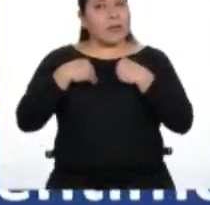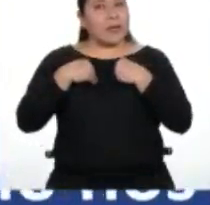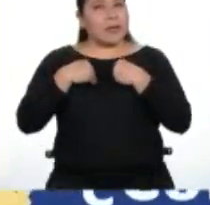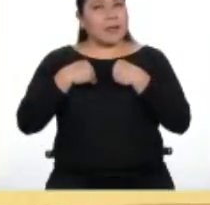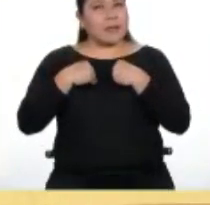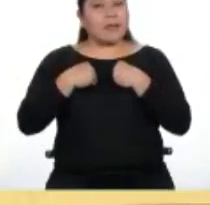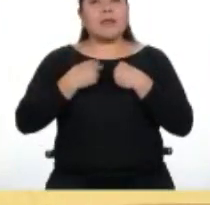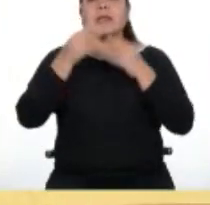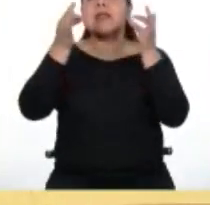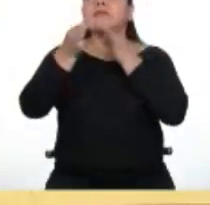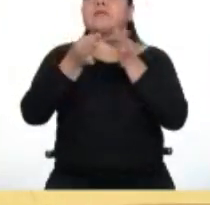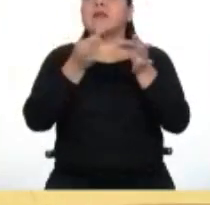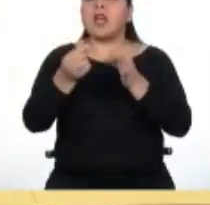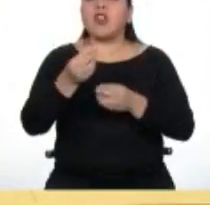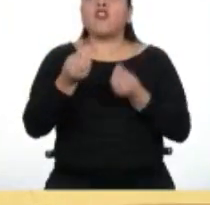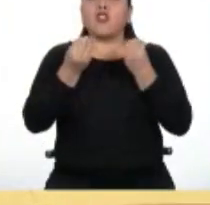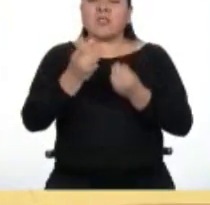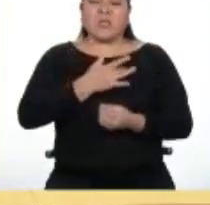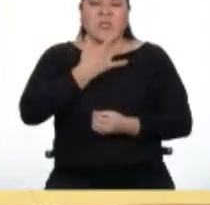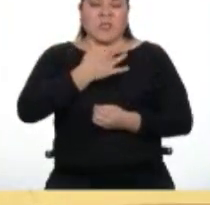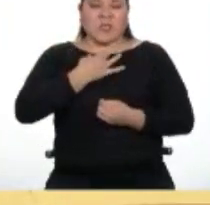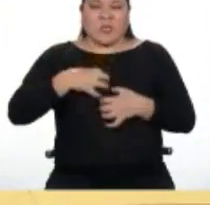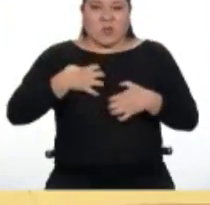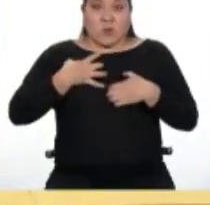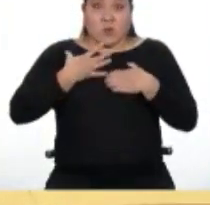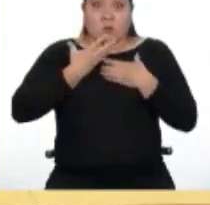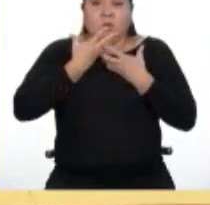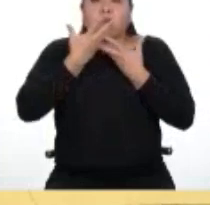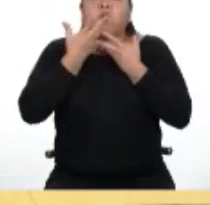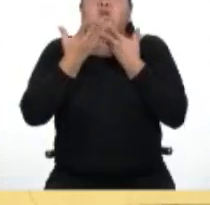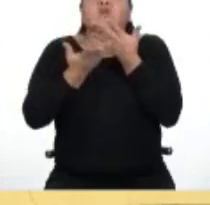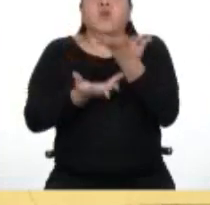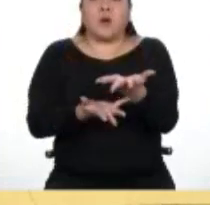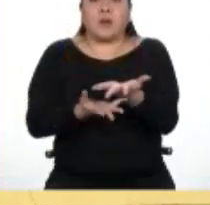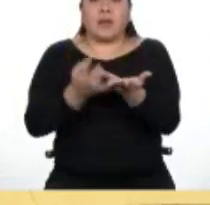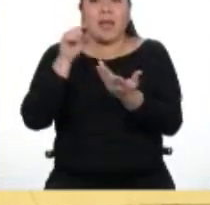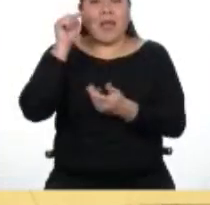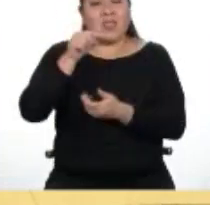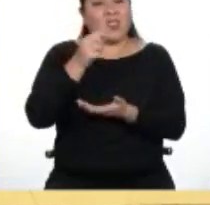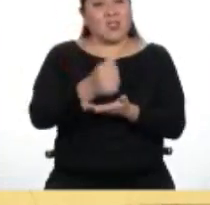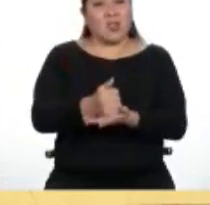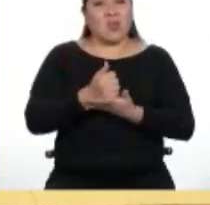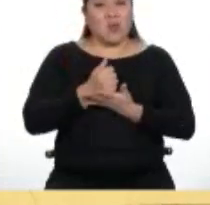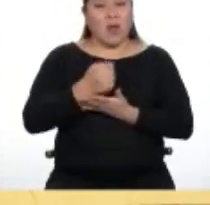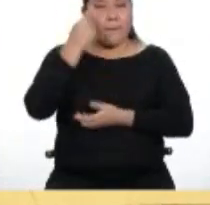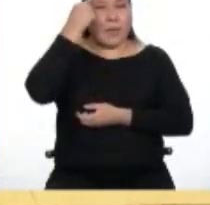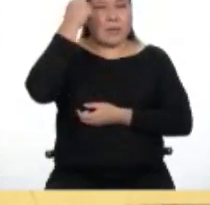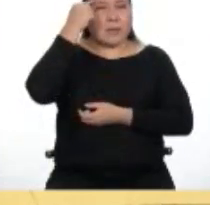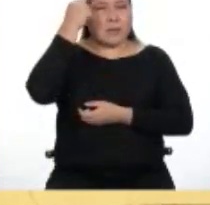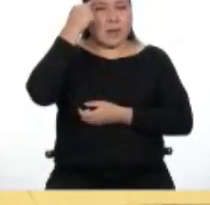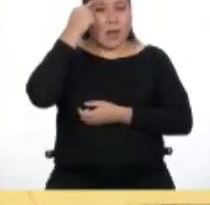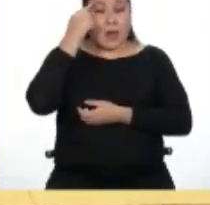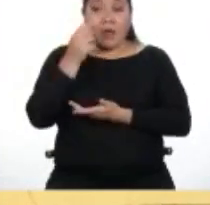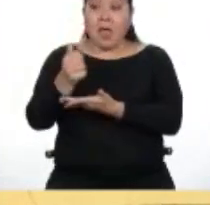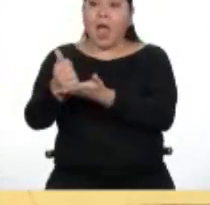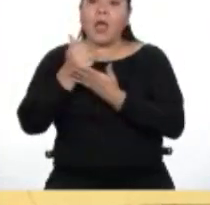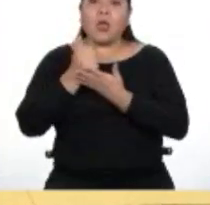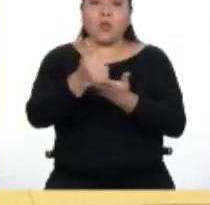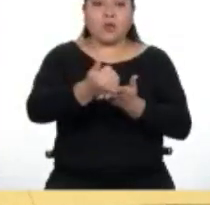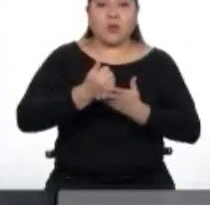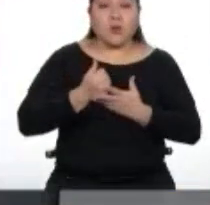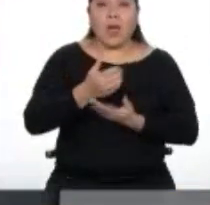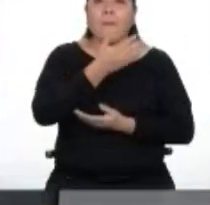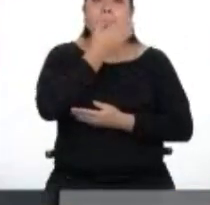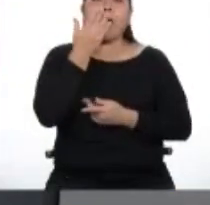nos sentimos con ellas. Eso nos ayudará a pensar, encontrar ayuda en los demás y actuar de la manera más